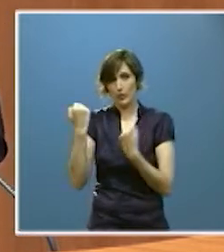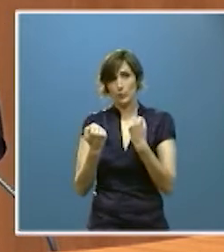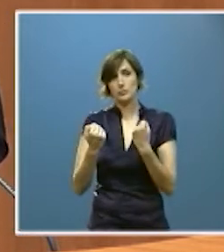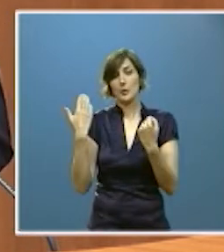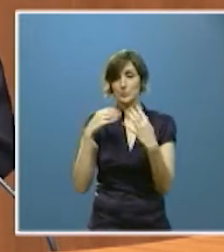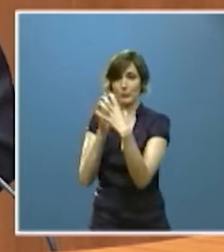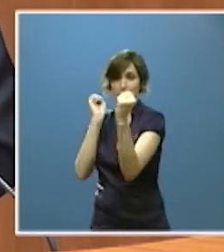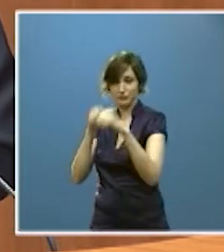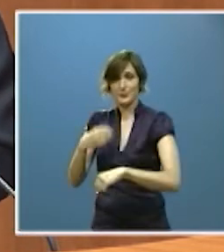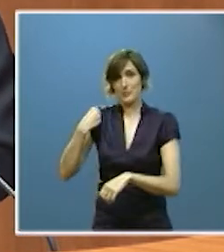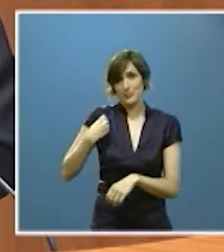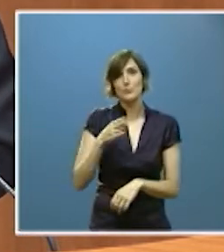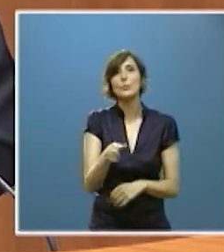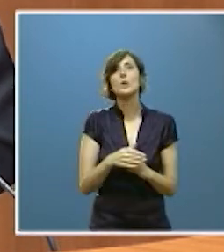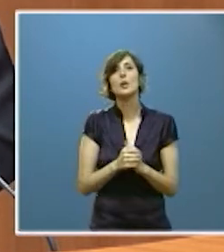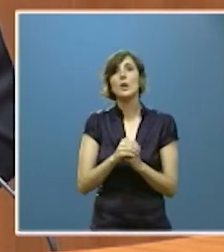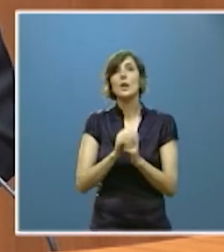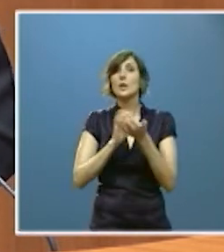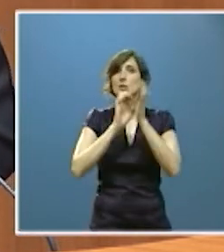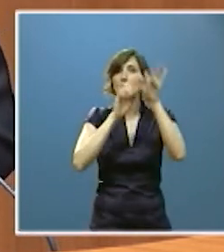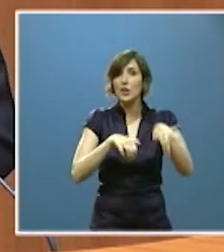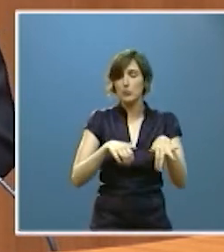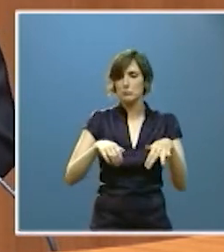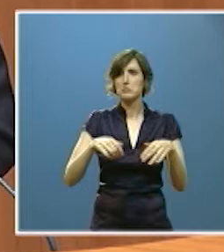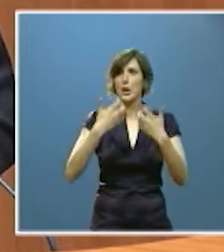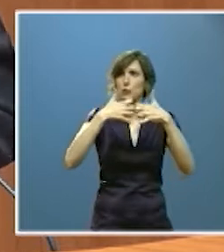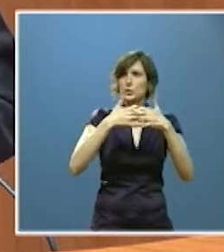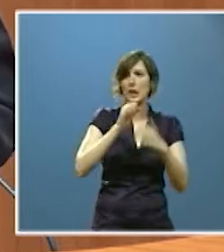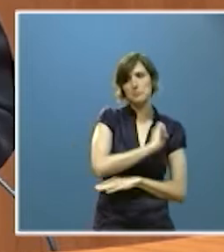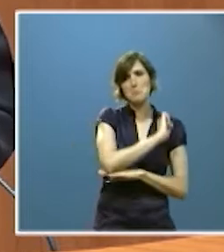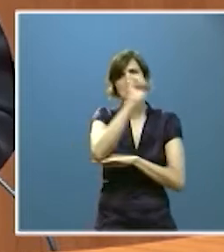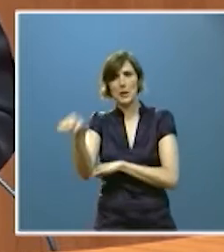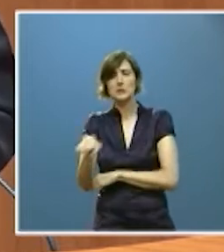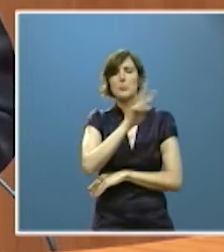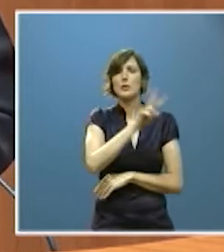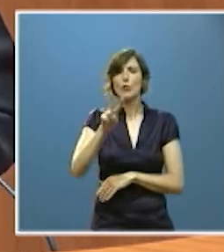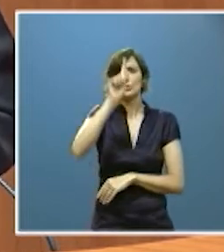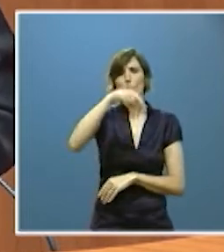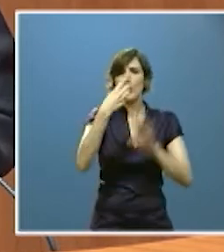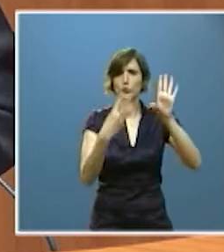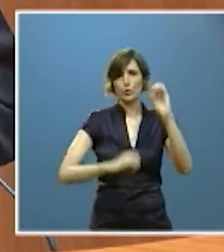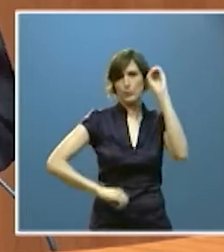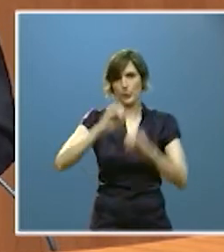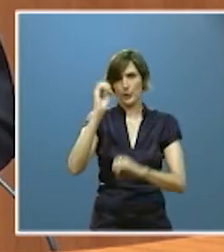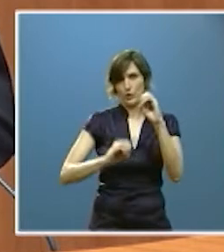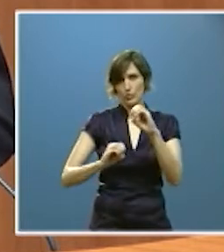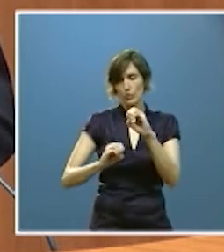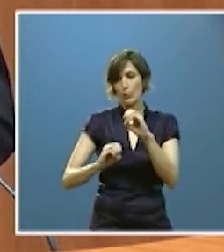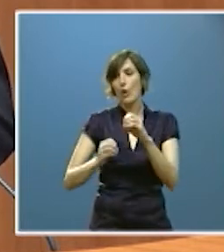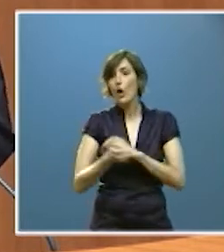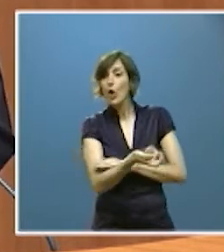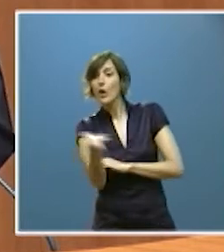Castilla y León es una comunidad más industrializada que la media, 22,8% por el 18